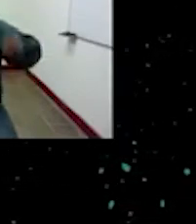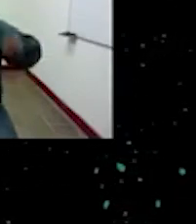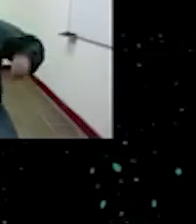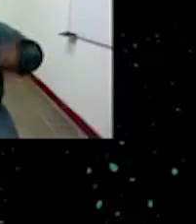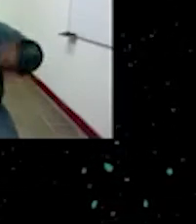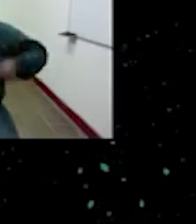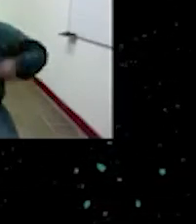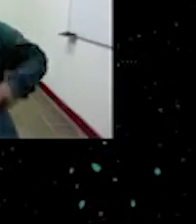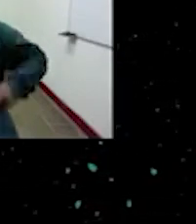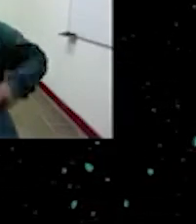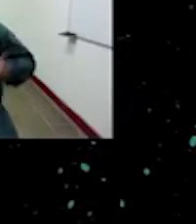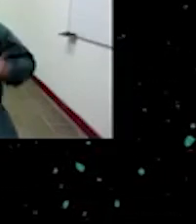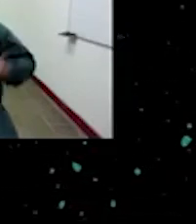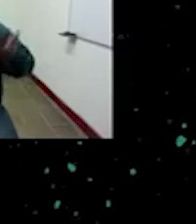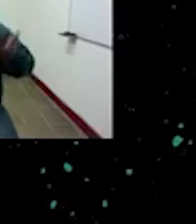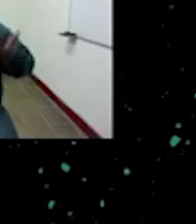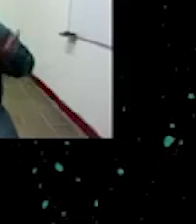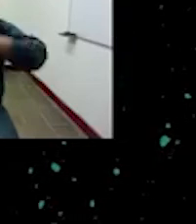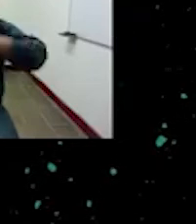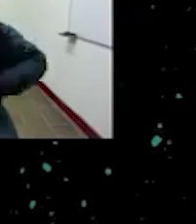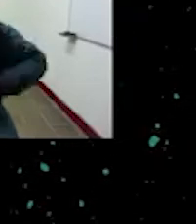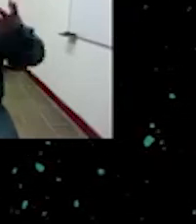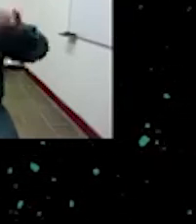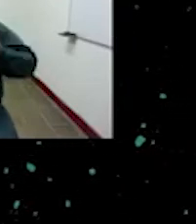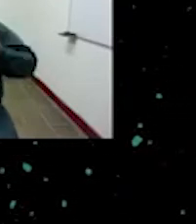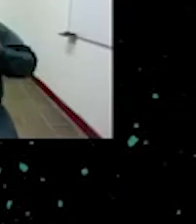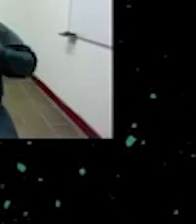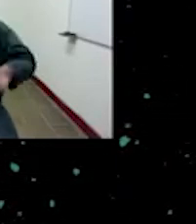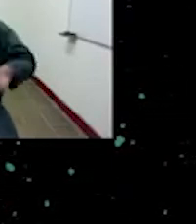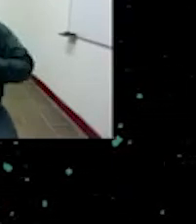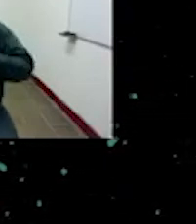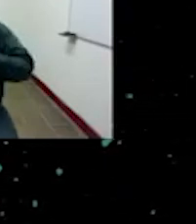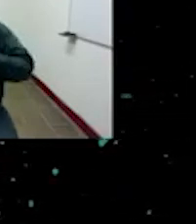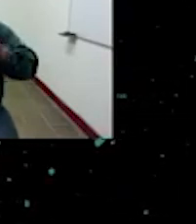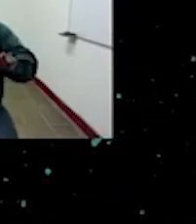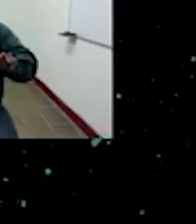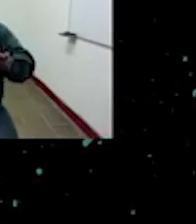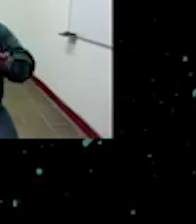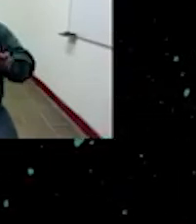eh es importante también tener tener en cuenta que